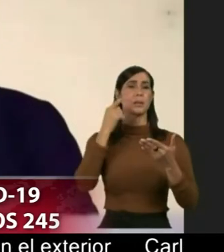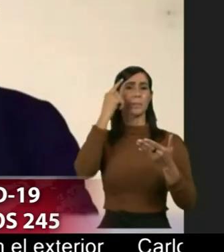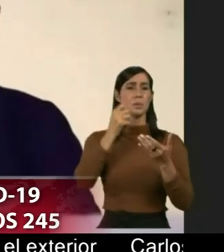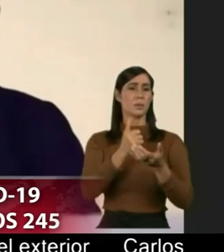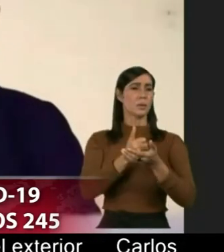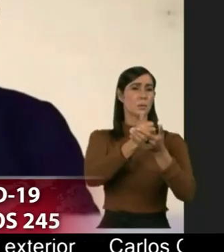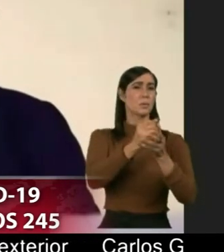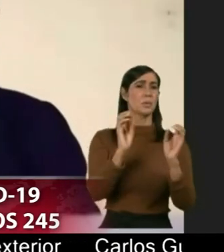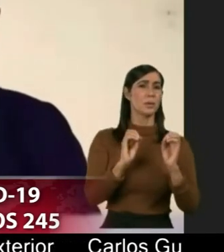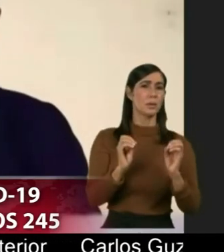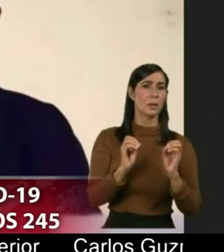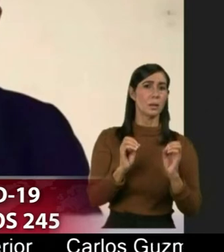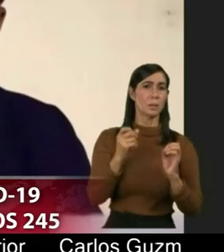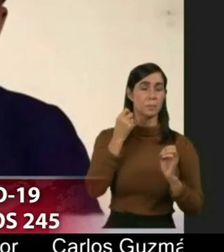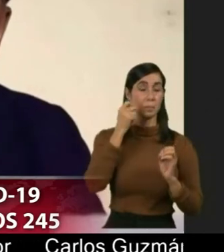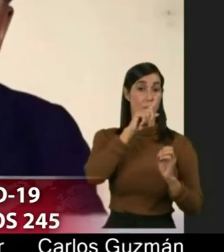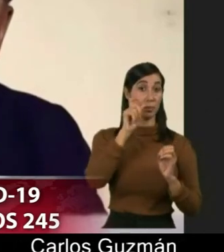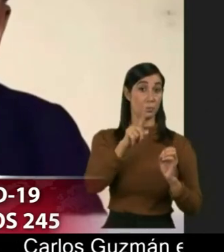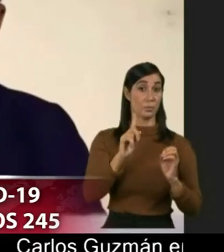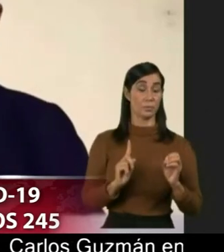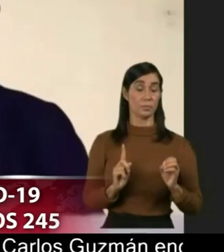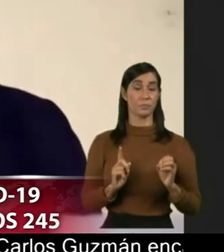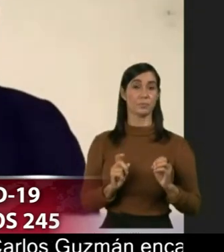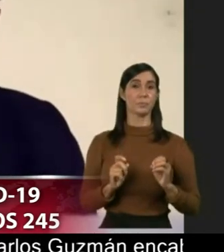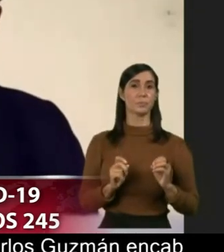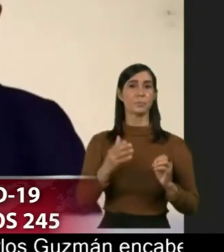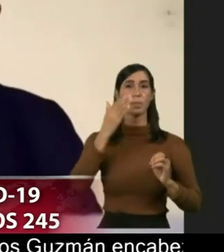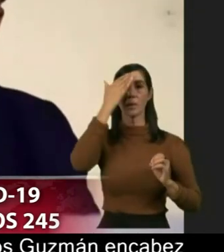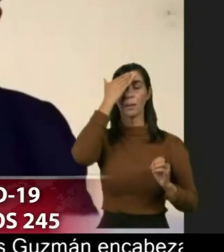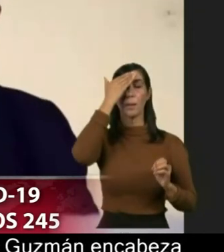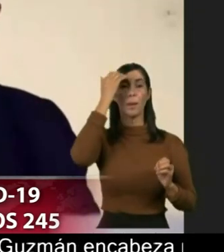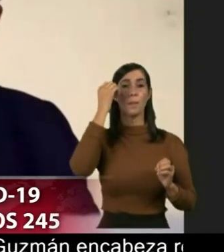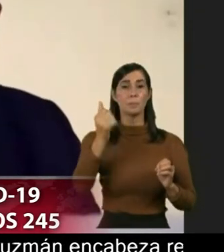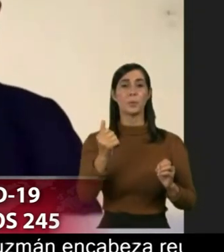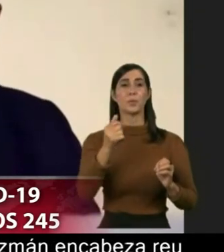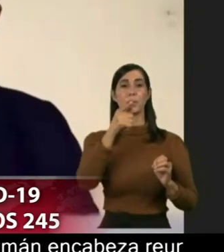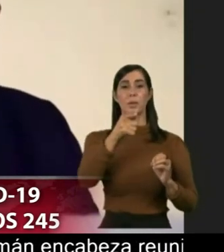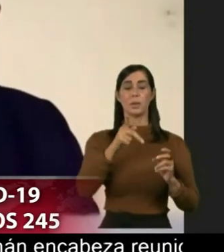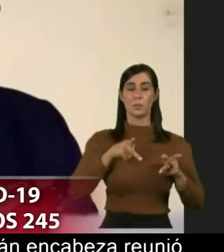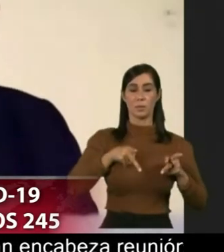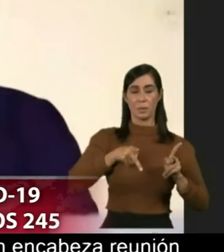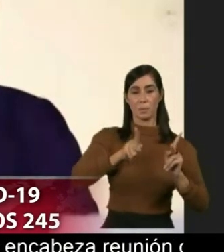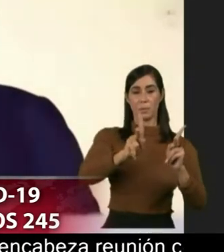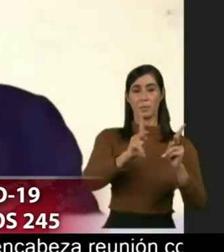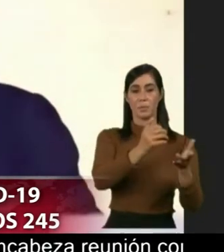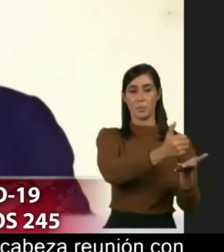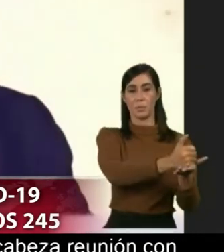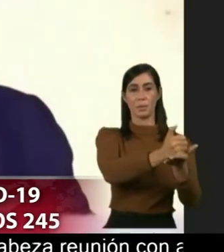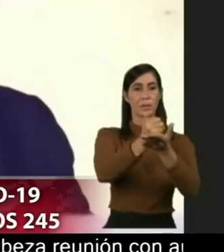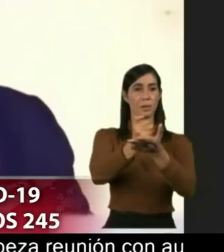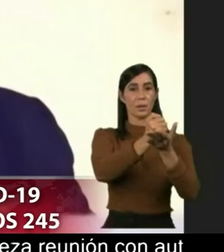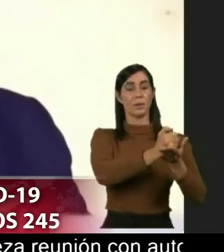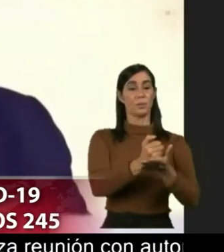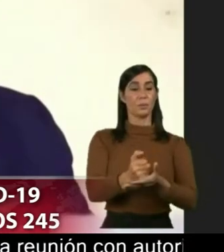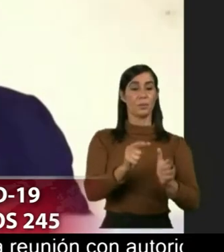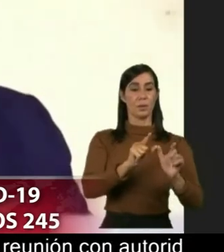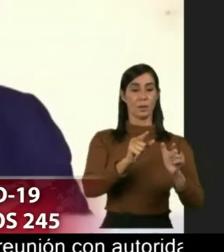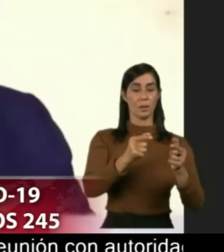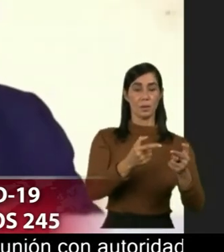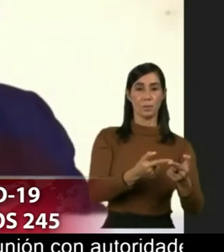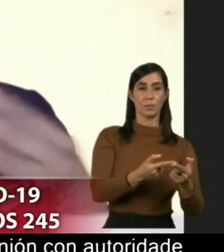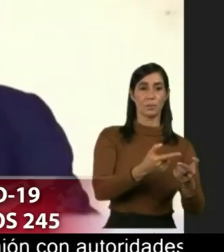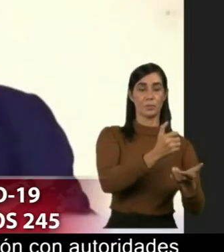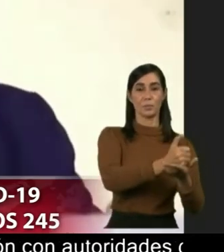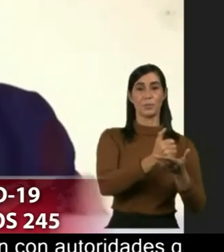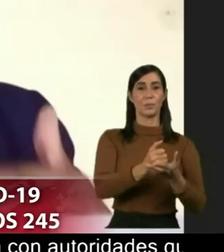nada ahora nosotros le preguntamos por qué no se le da participación a otros sectores